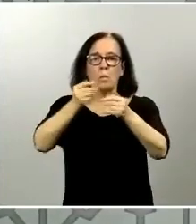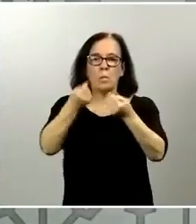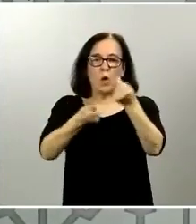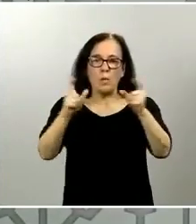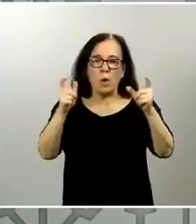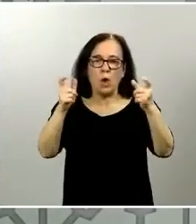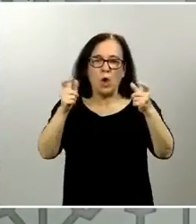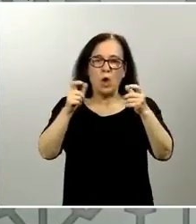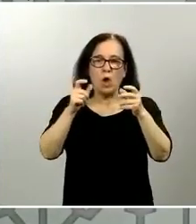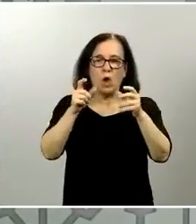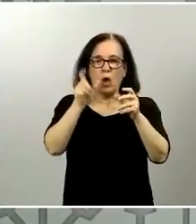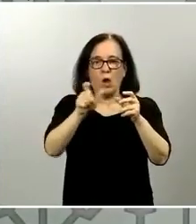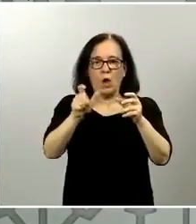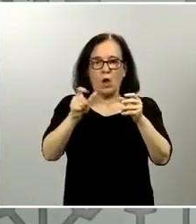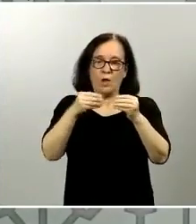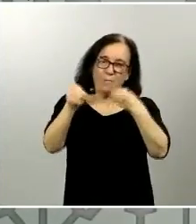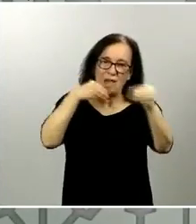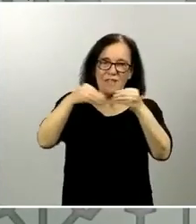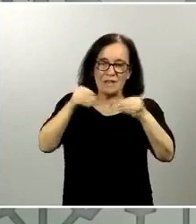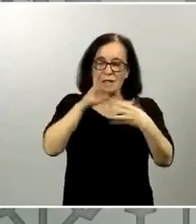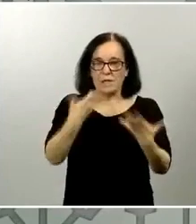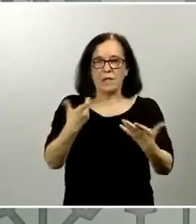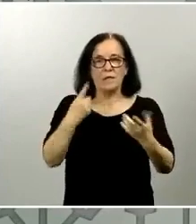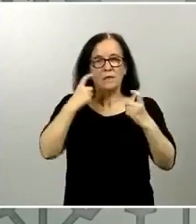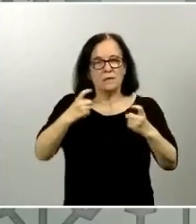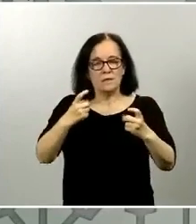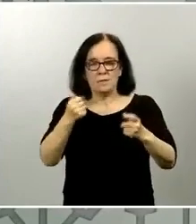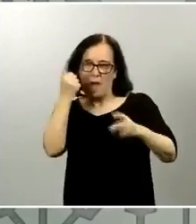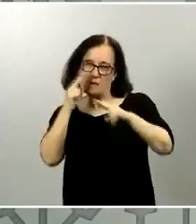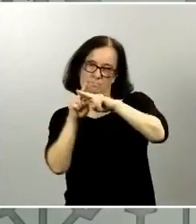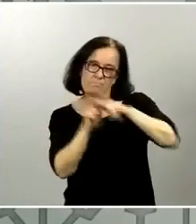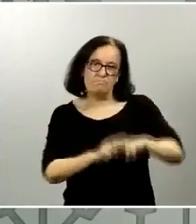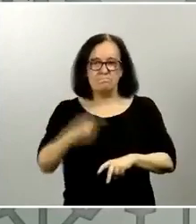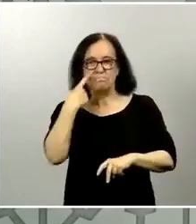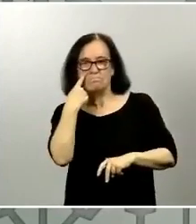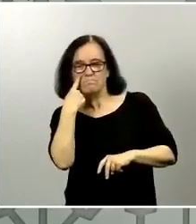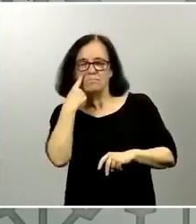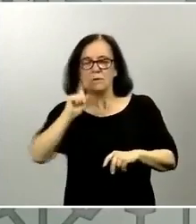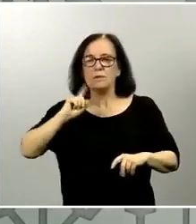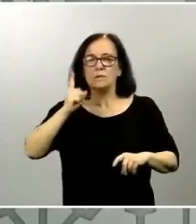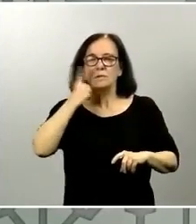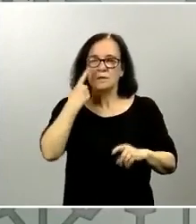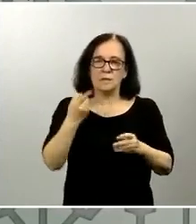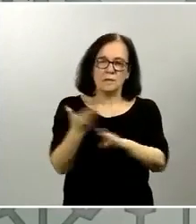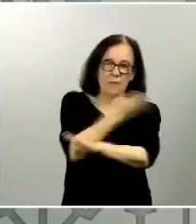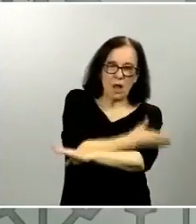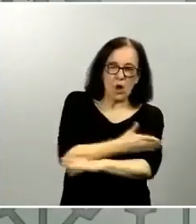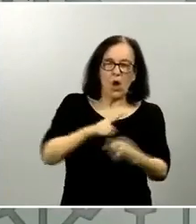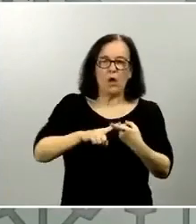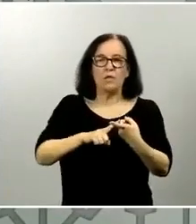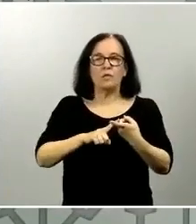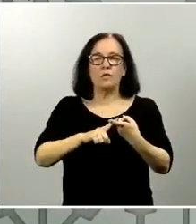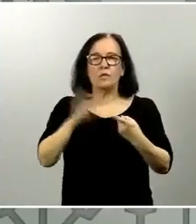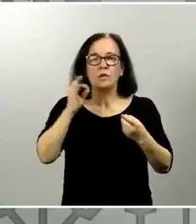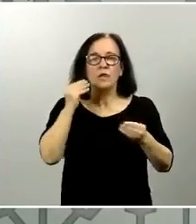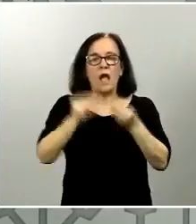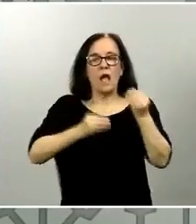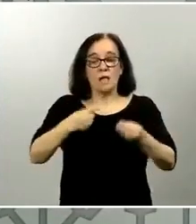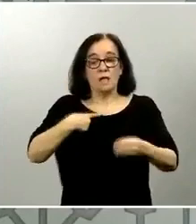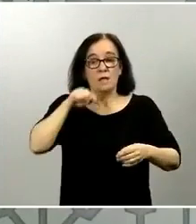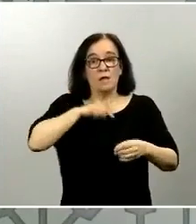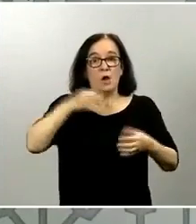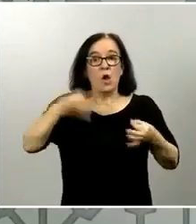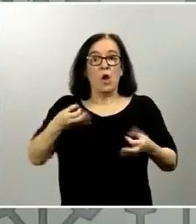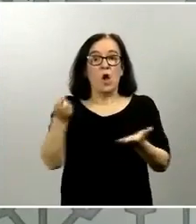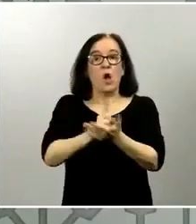y que ahí es donde tenemos que intensificar la vigilancia intensificar la detección precoz y asegurarnos que no vuelve a